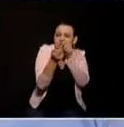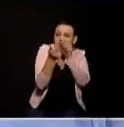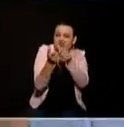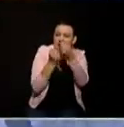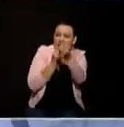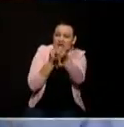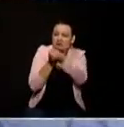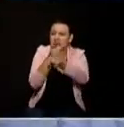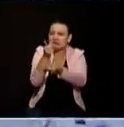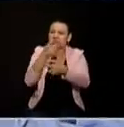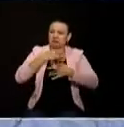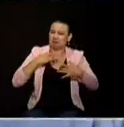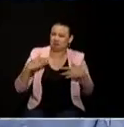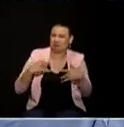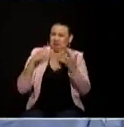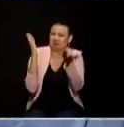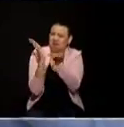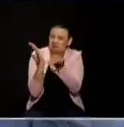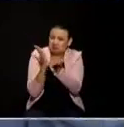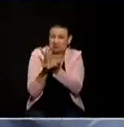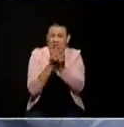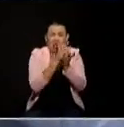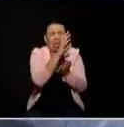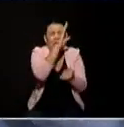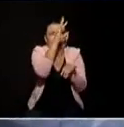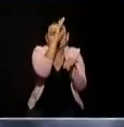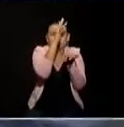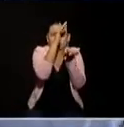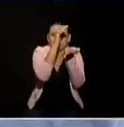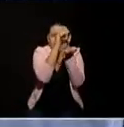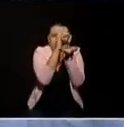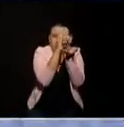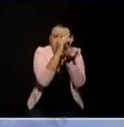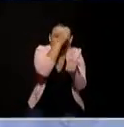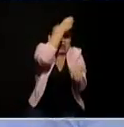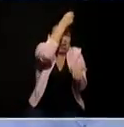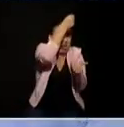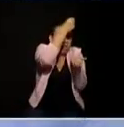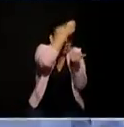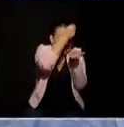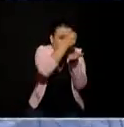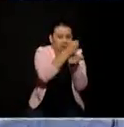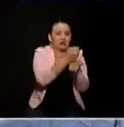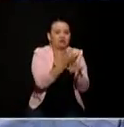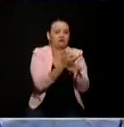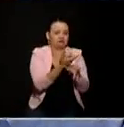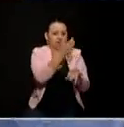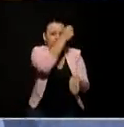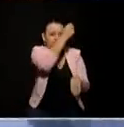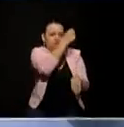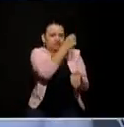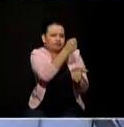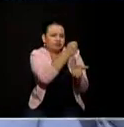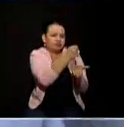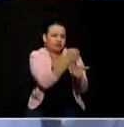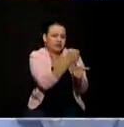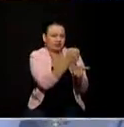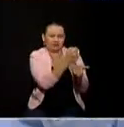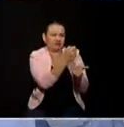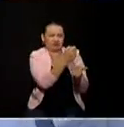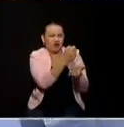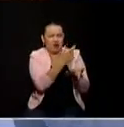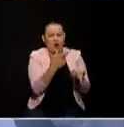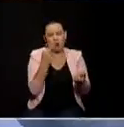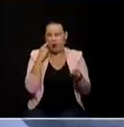esa fábrica de licores cada vez está produciendo menos recursos que tenemos que hacer que esos recursos